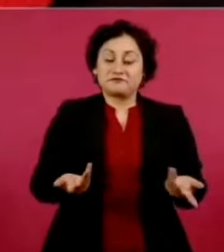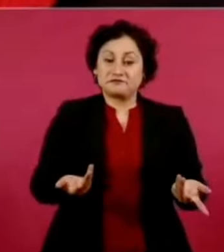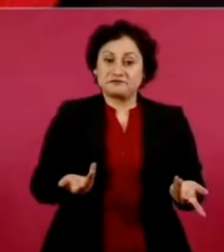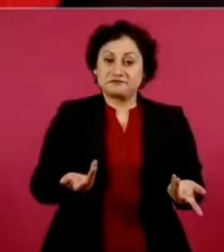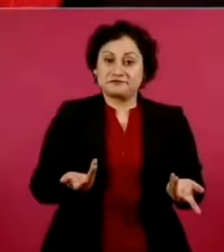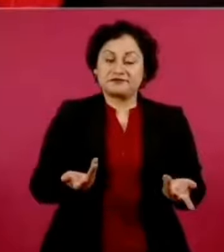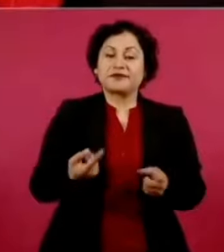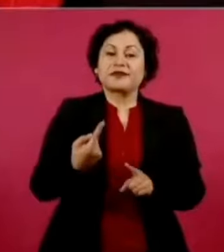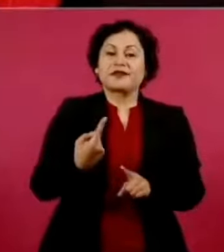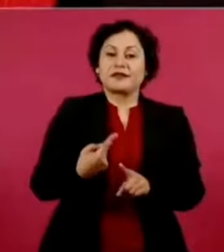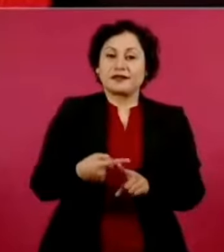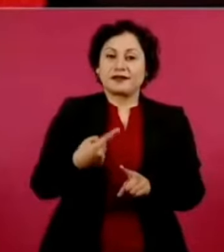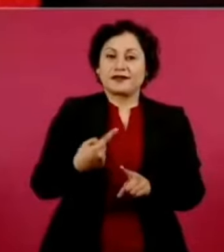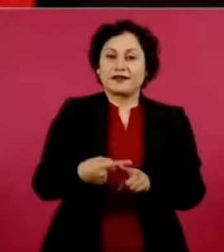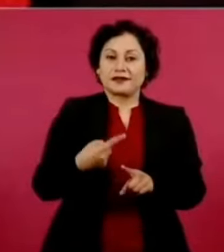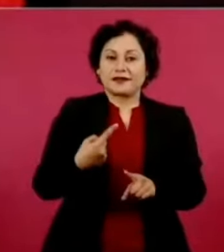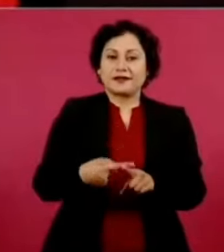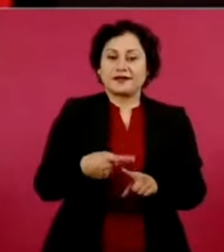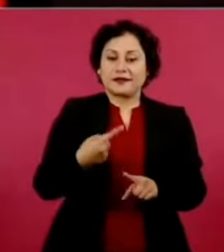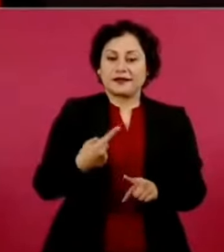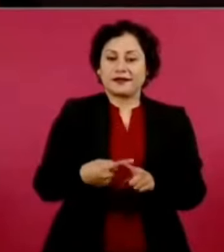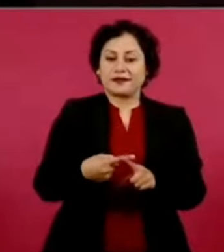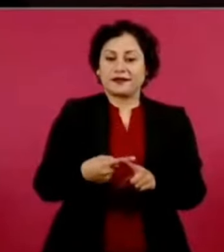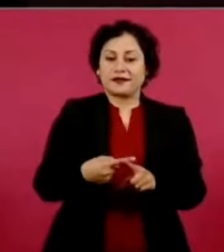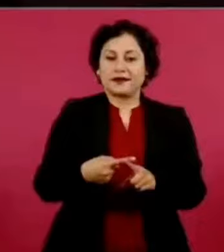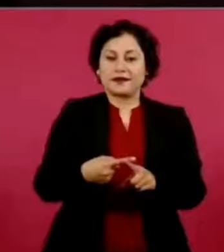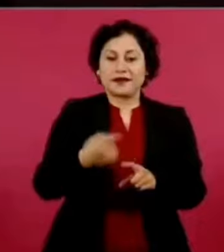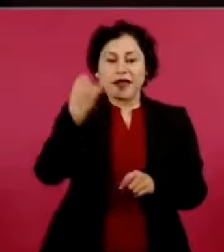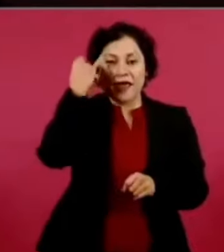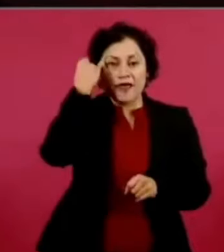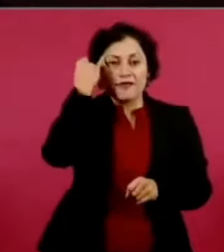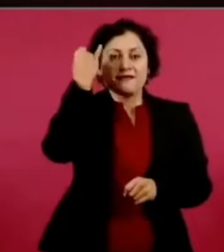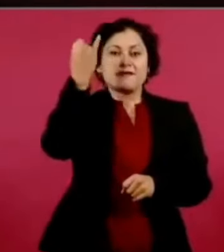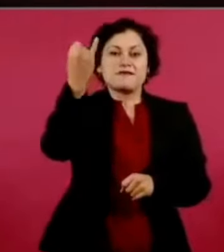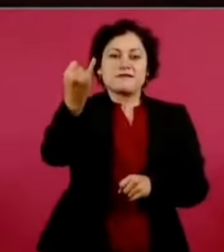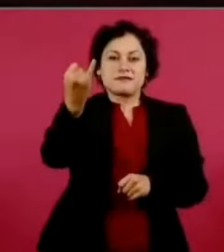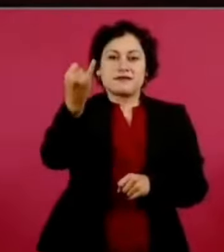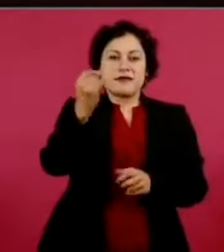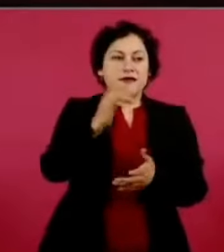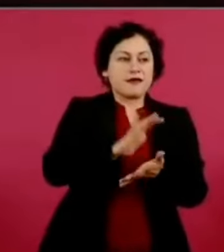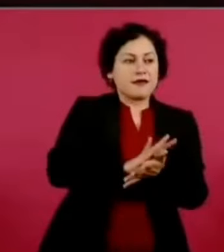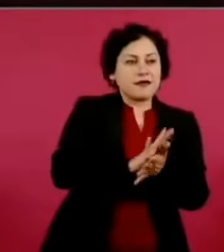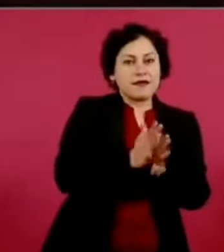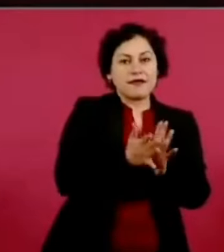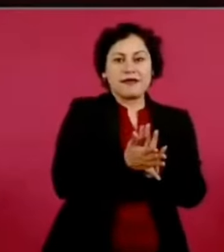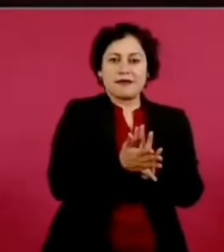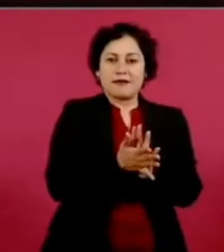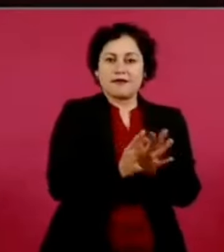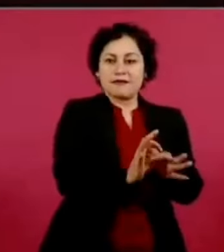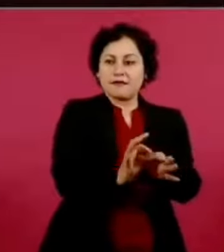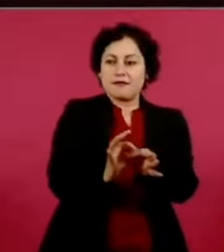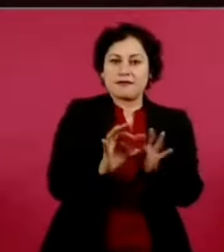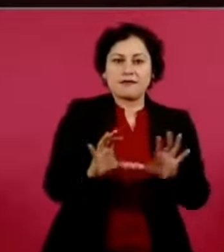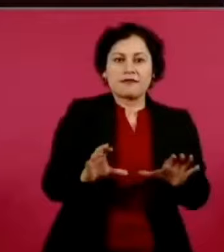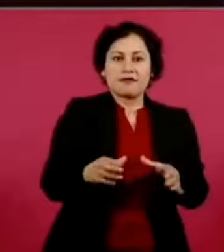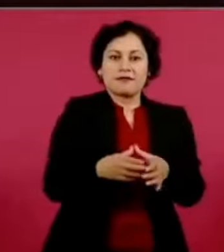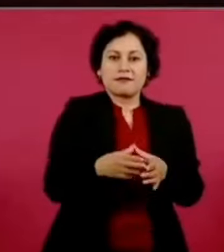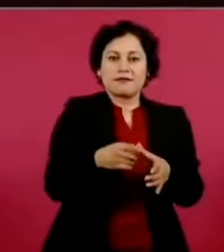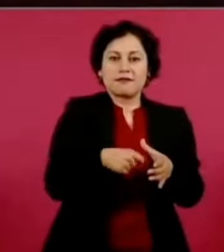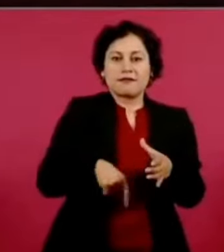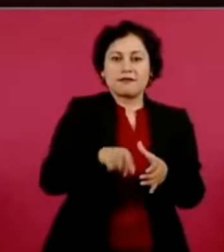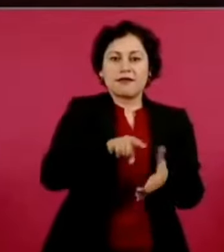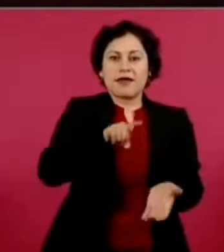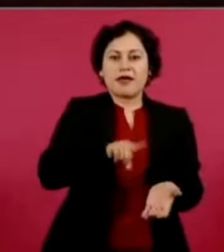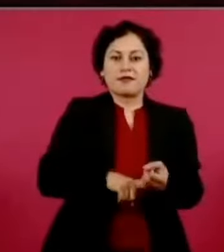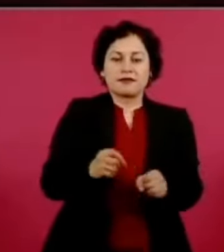en complicidad con mandos de la